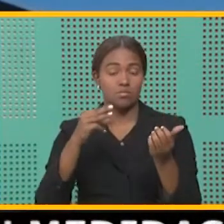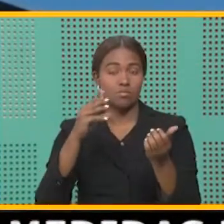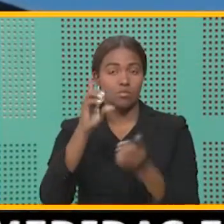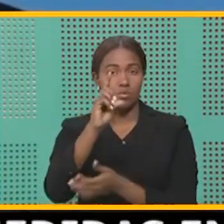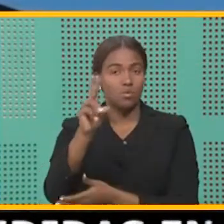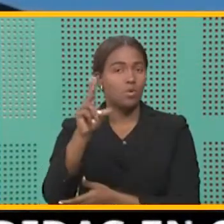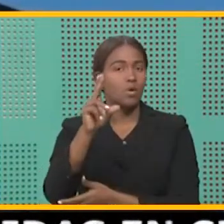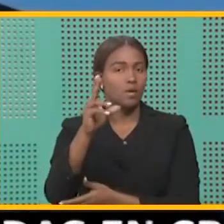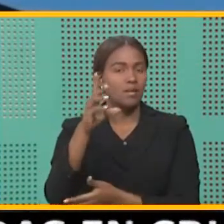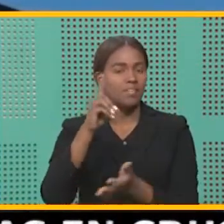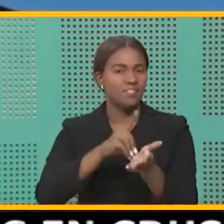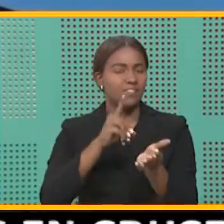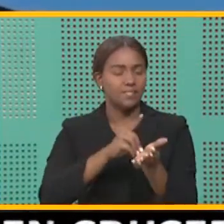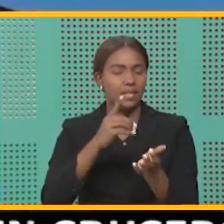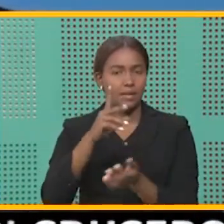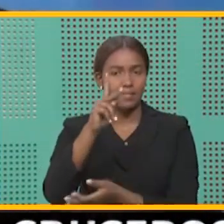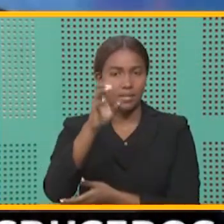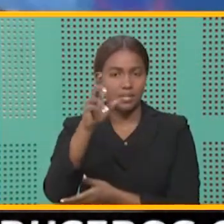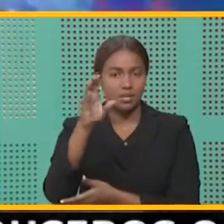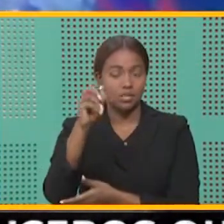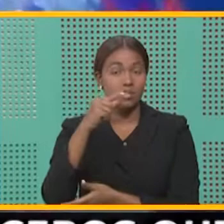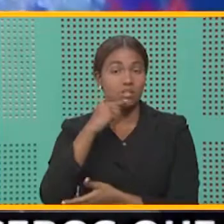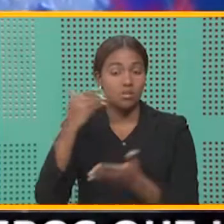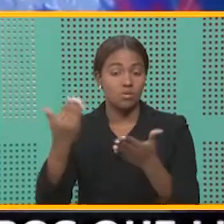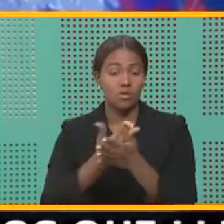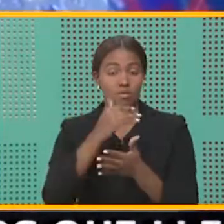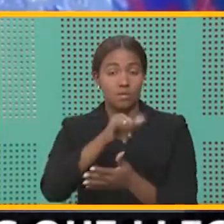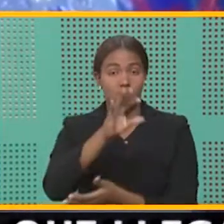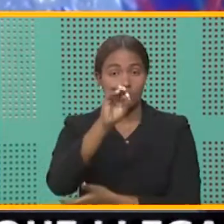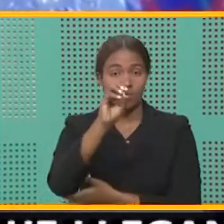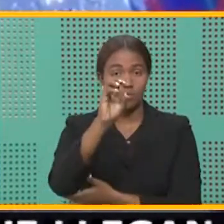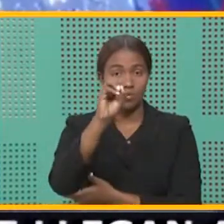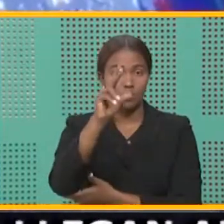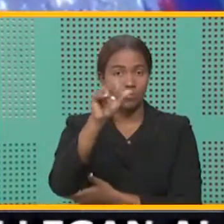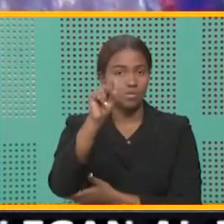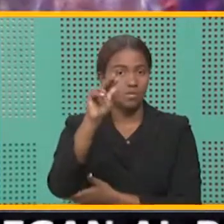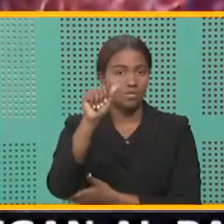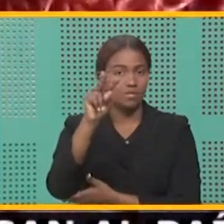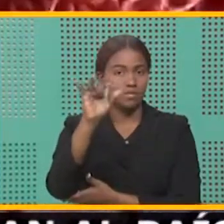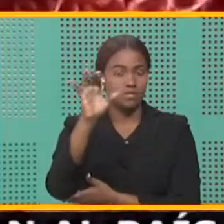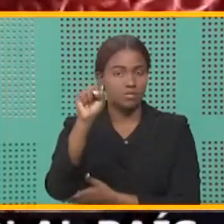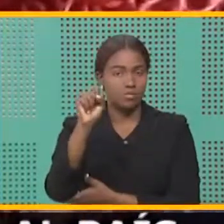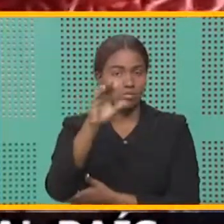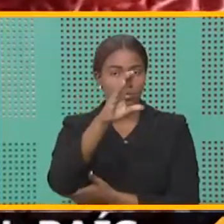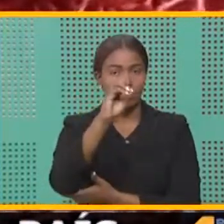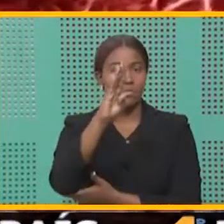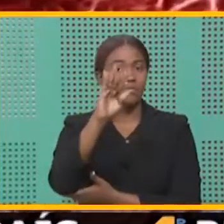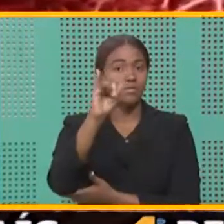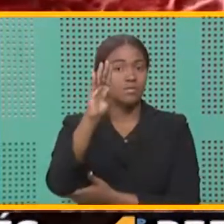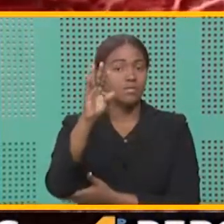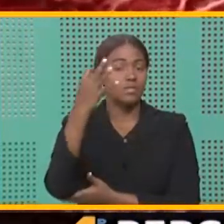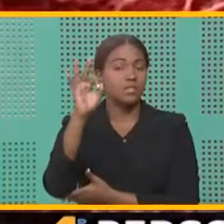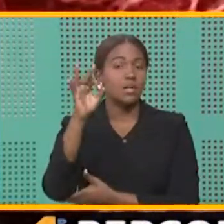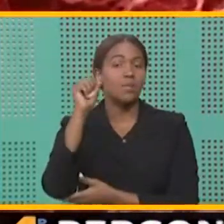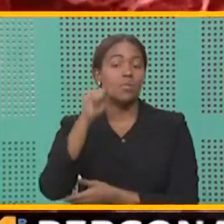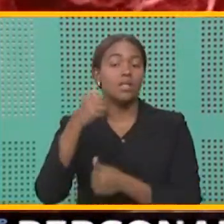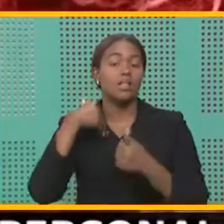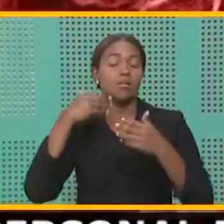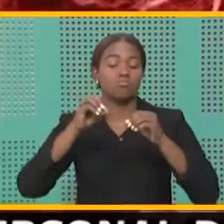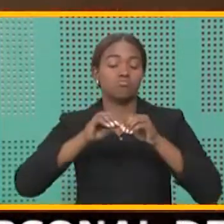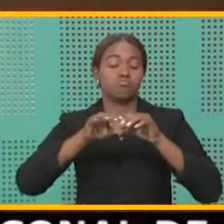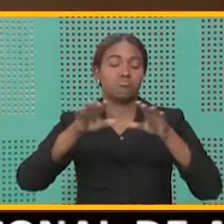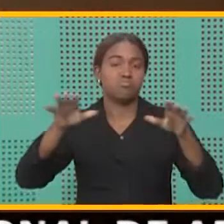estableció que el nuevo coronavirus COVID-19 puede ser caracterizado como una pandemia,